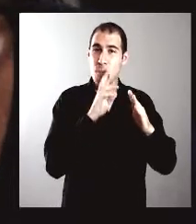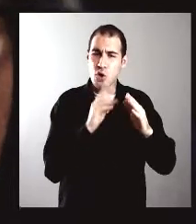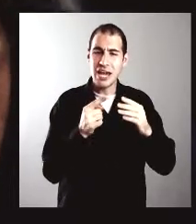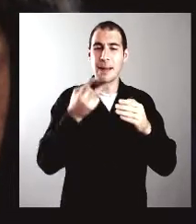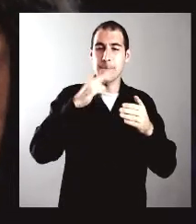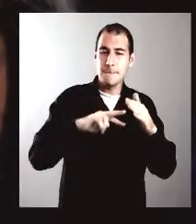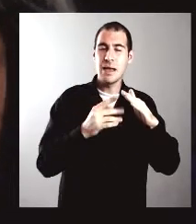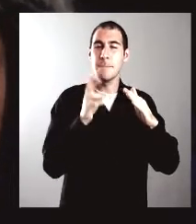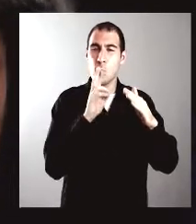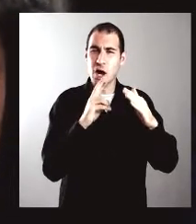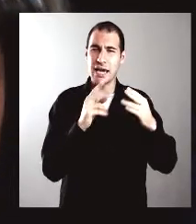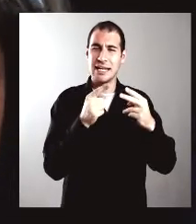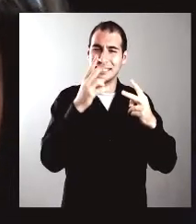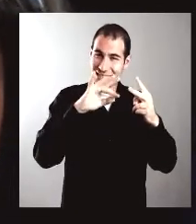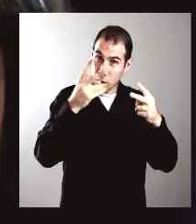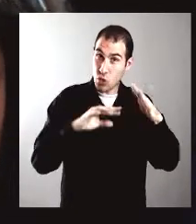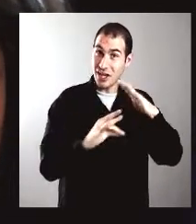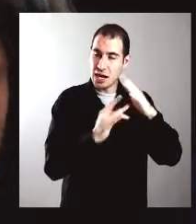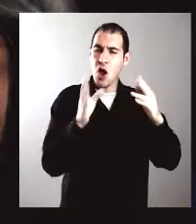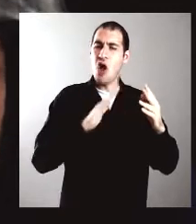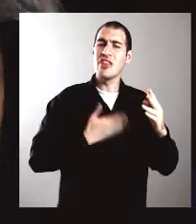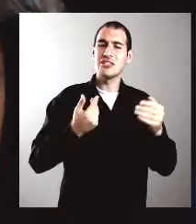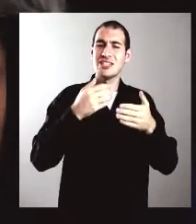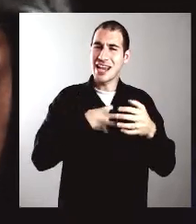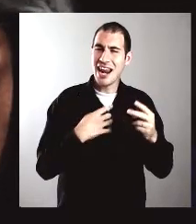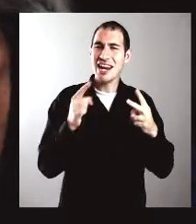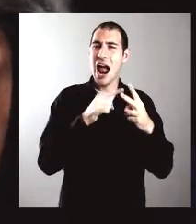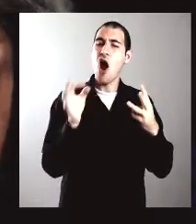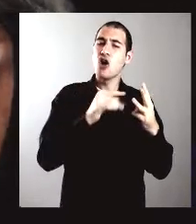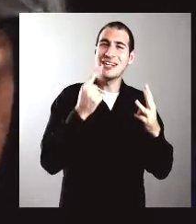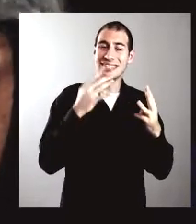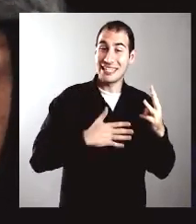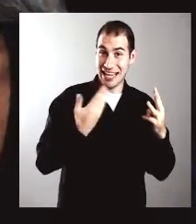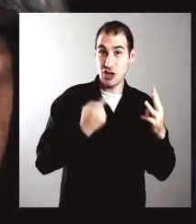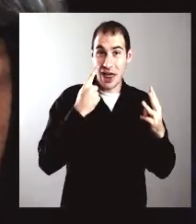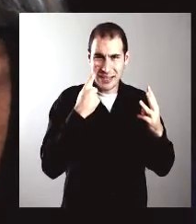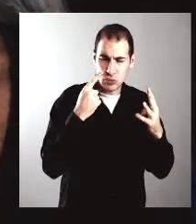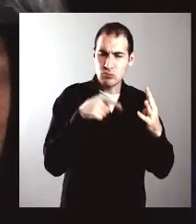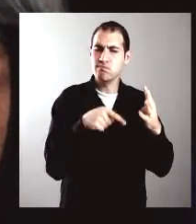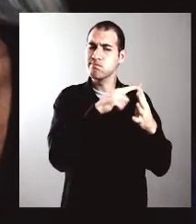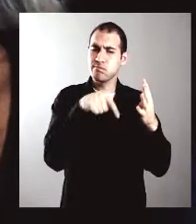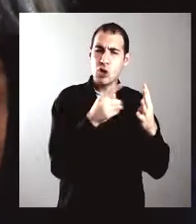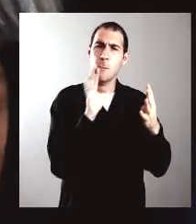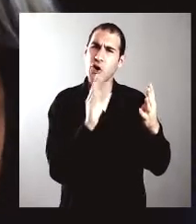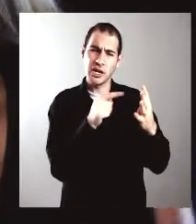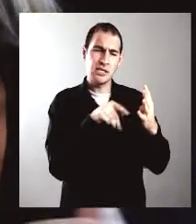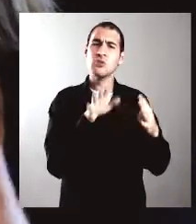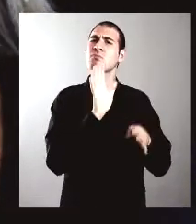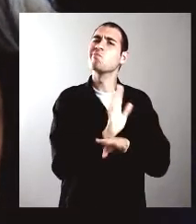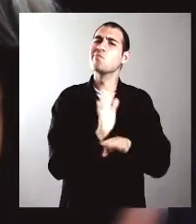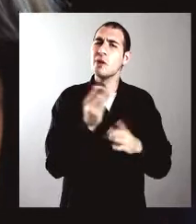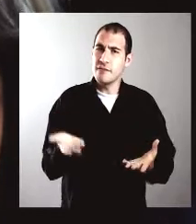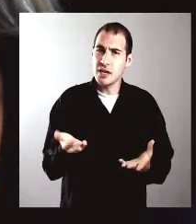vicedecanas, directoras de carrera, directoras de instituto, tiene que ver con esta lucha